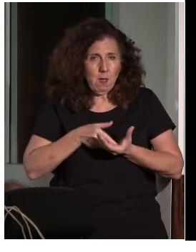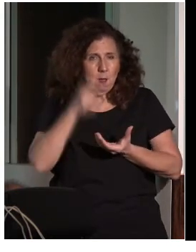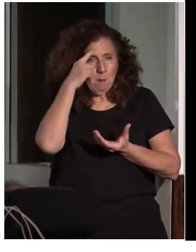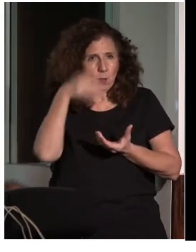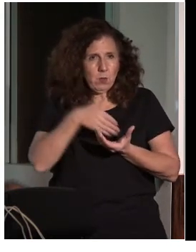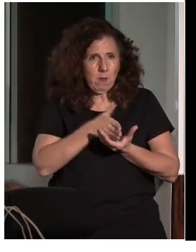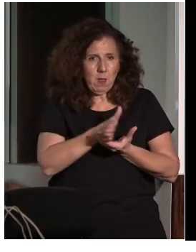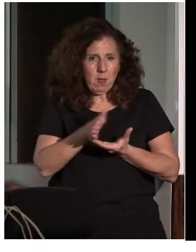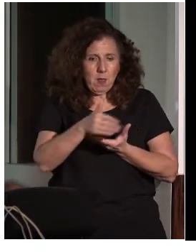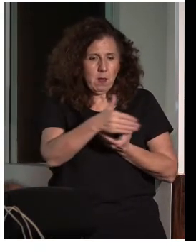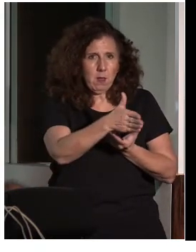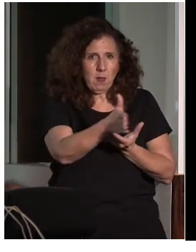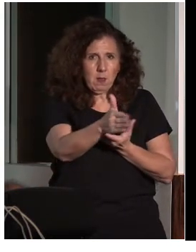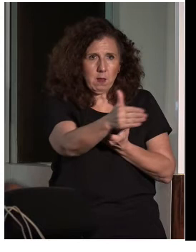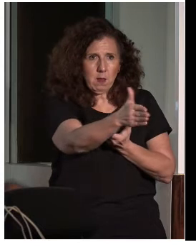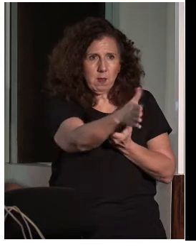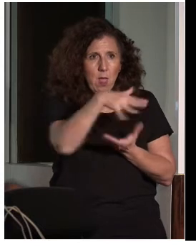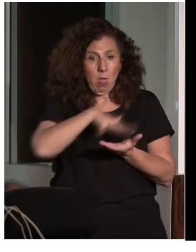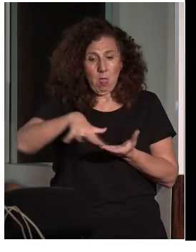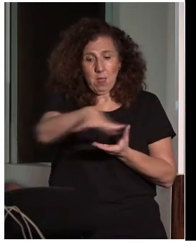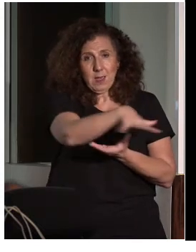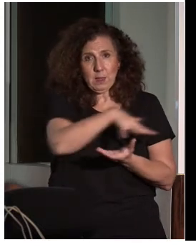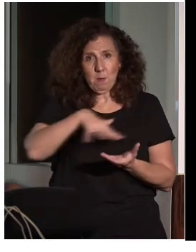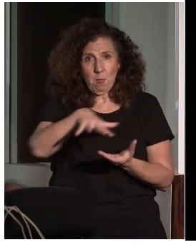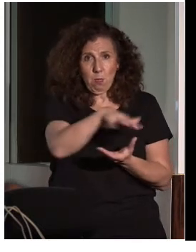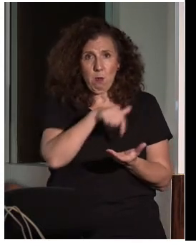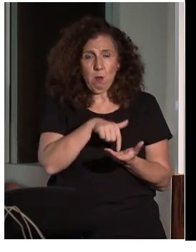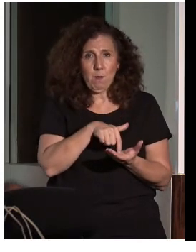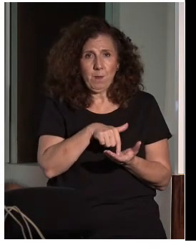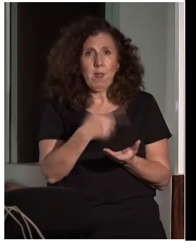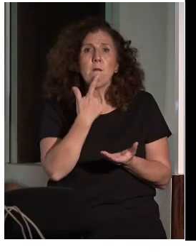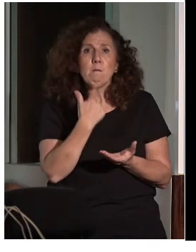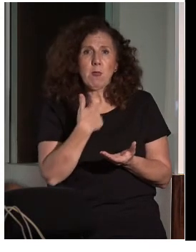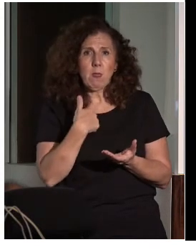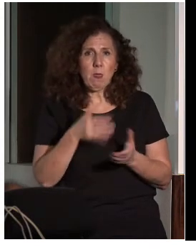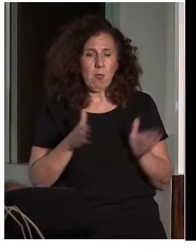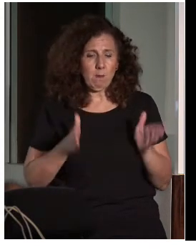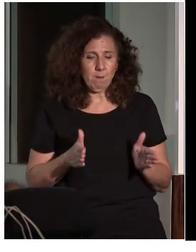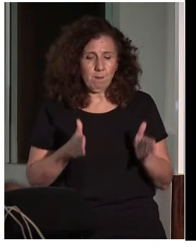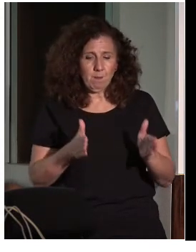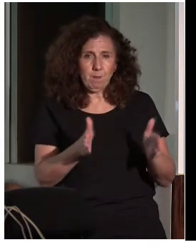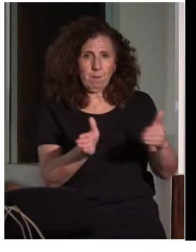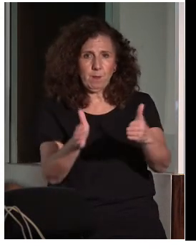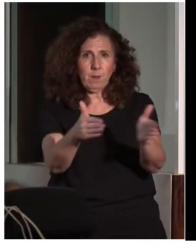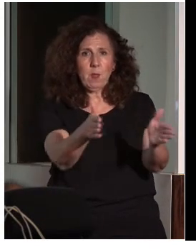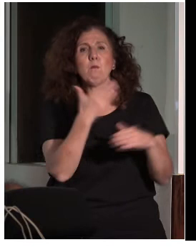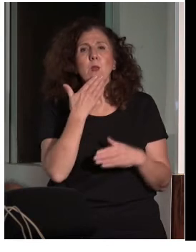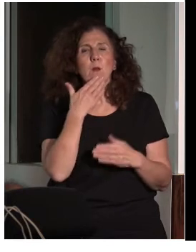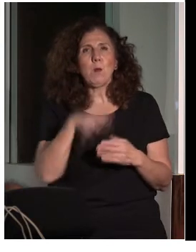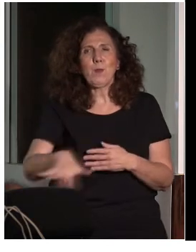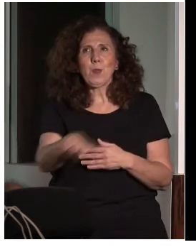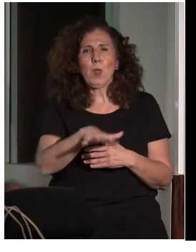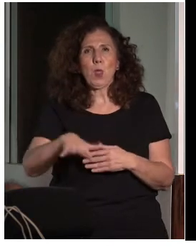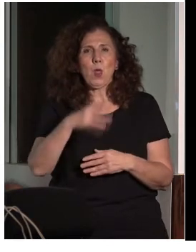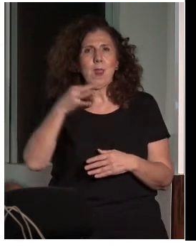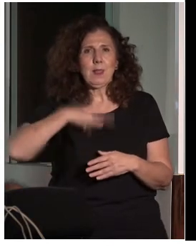ese interior, en ese espacio, y te dicen las que tienes más próximas. Por ejemplo, si estás buscando los baños, en este caso, que están